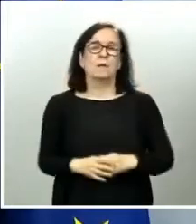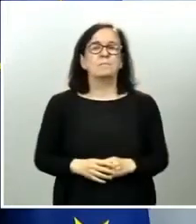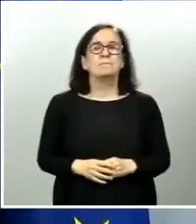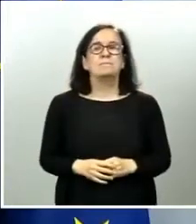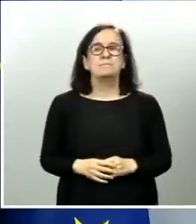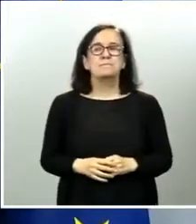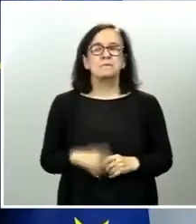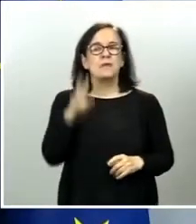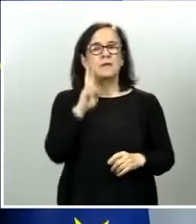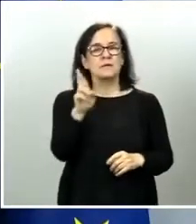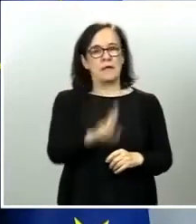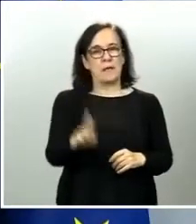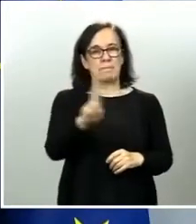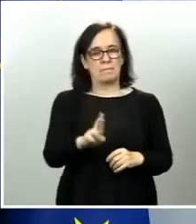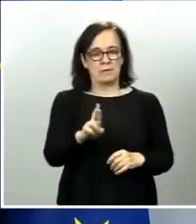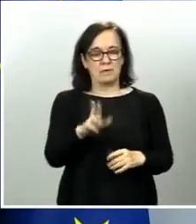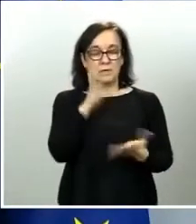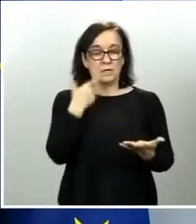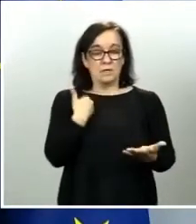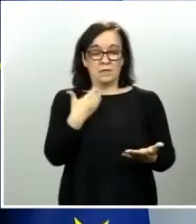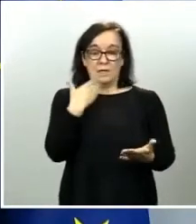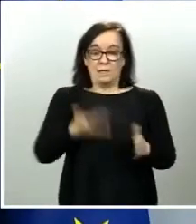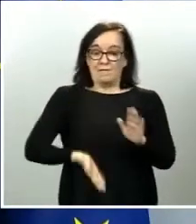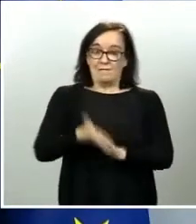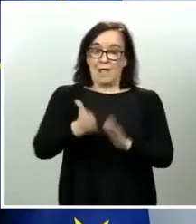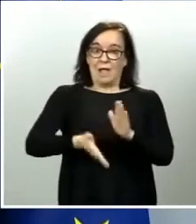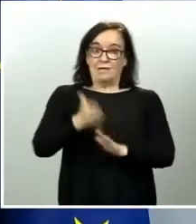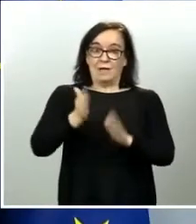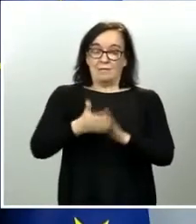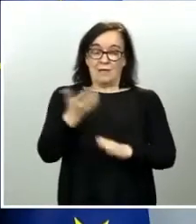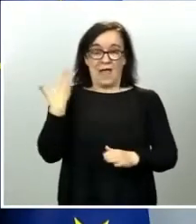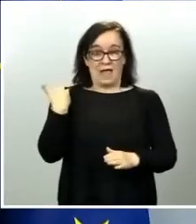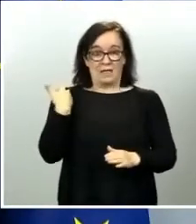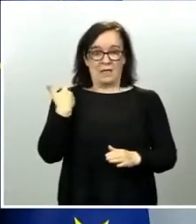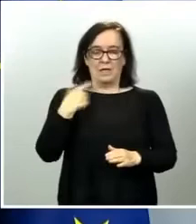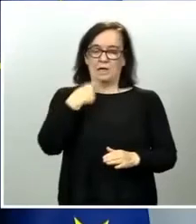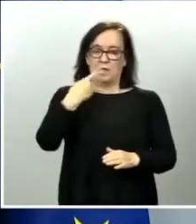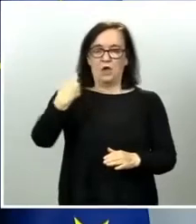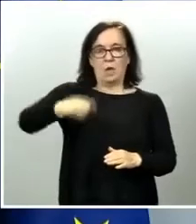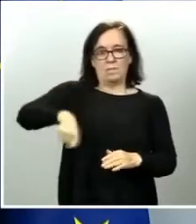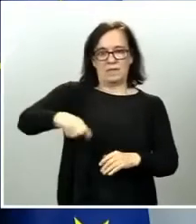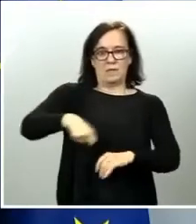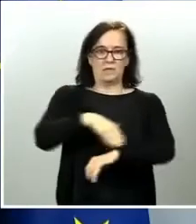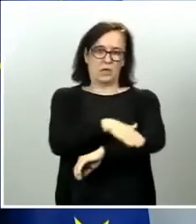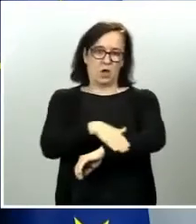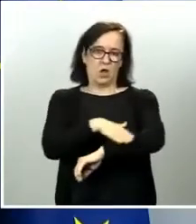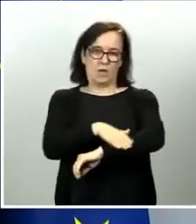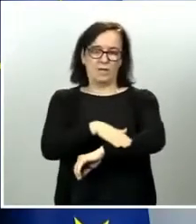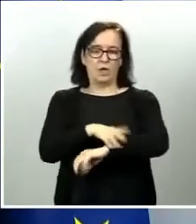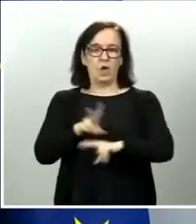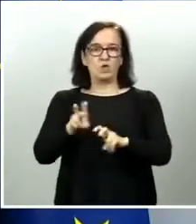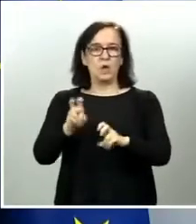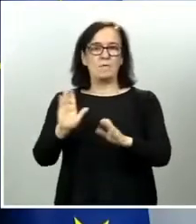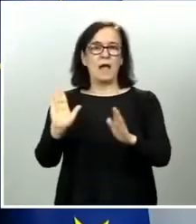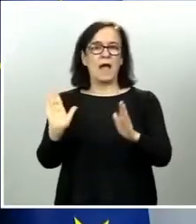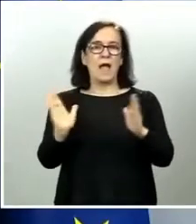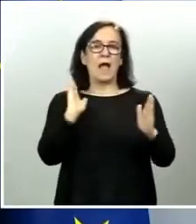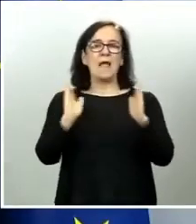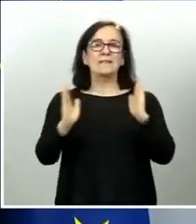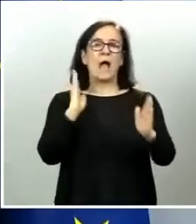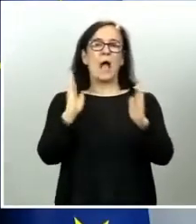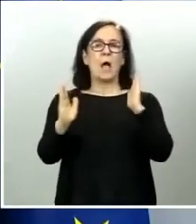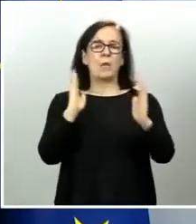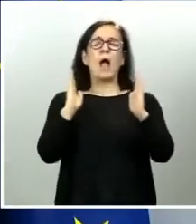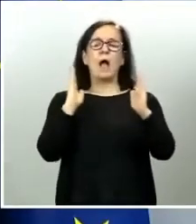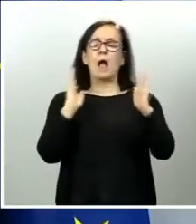Insisto en que estamos a punto de iniciar y ayer lo dijo el presidente del gobierno una nueva etapa, etapa compleja,